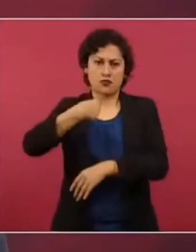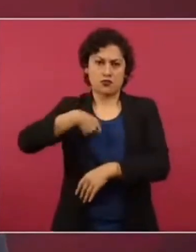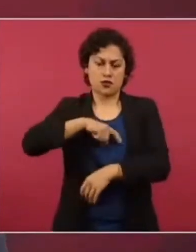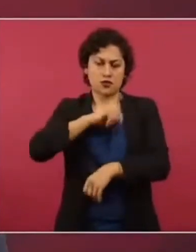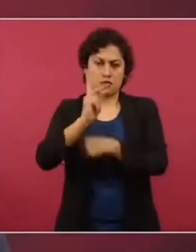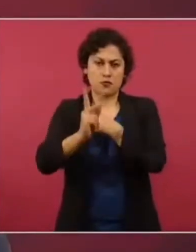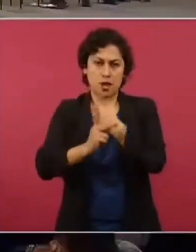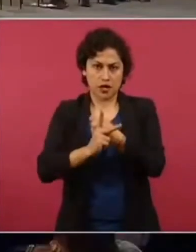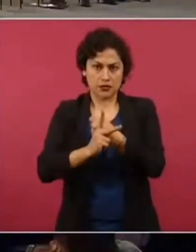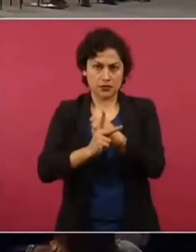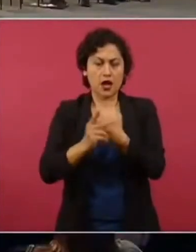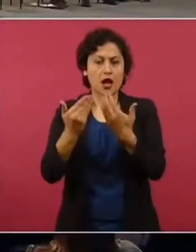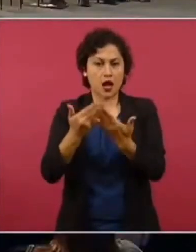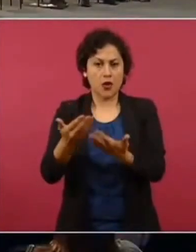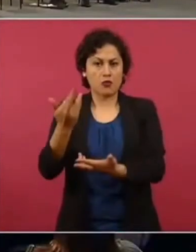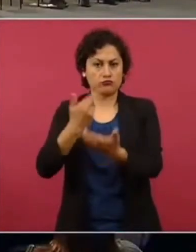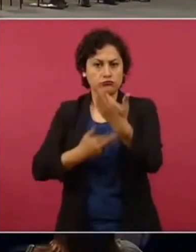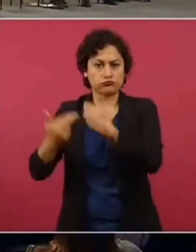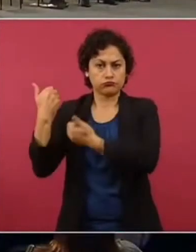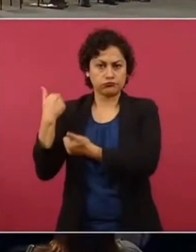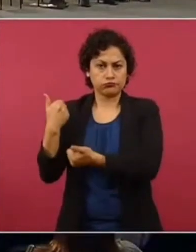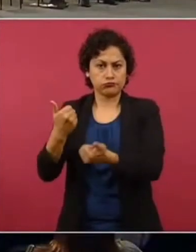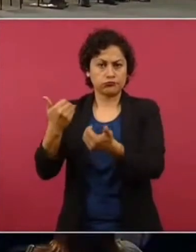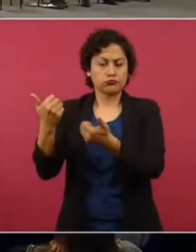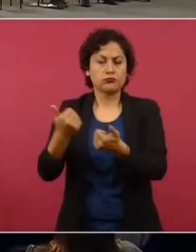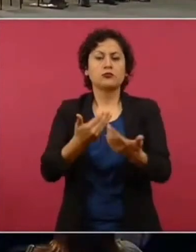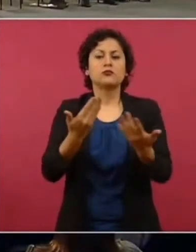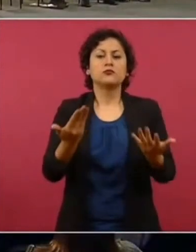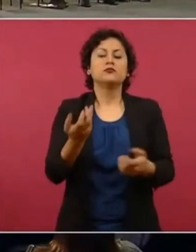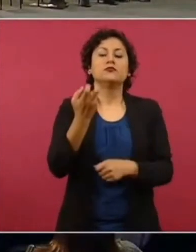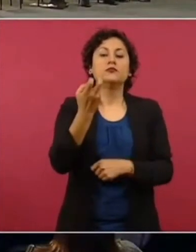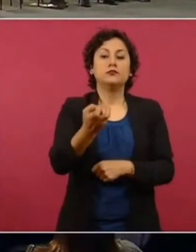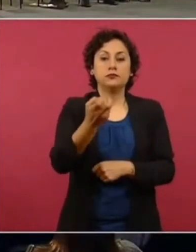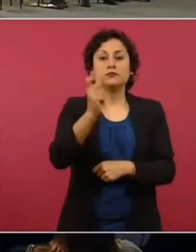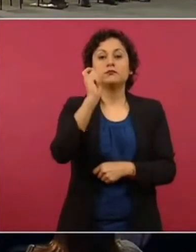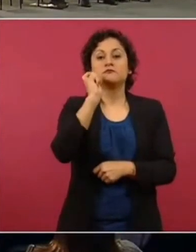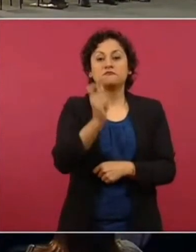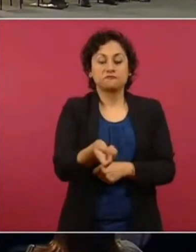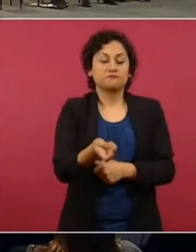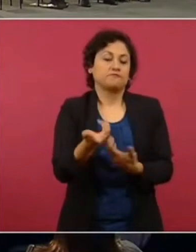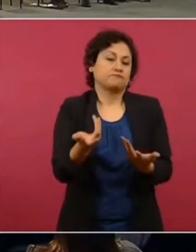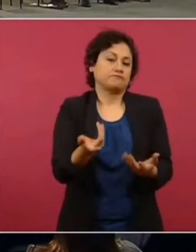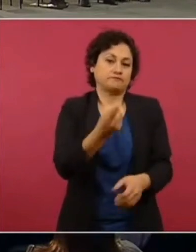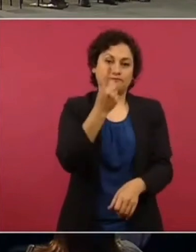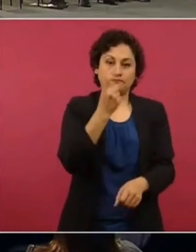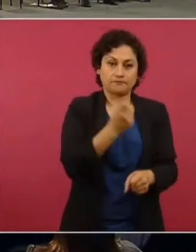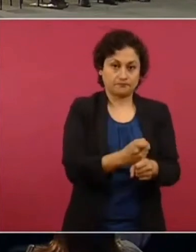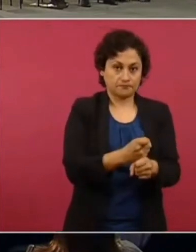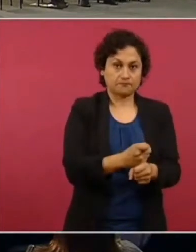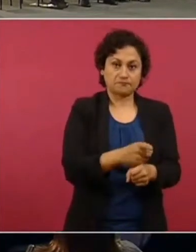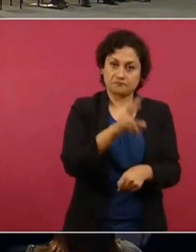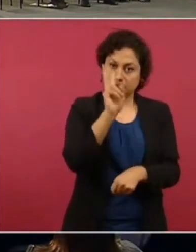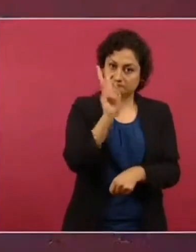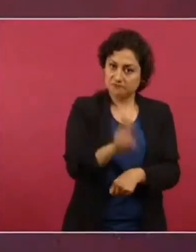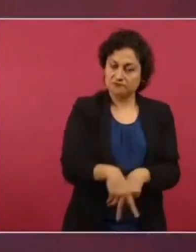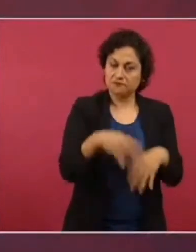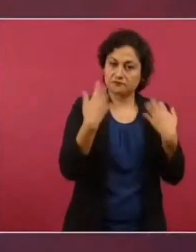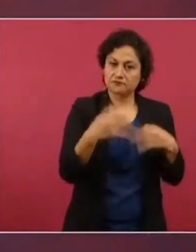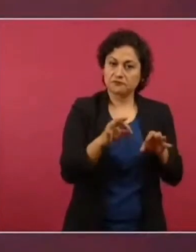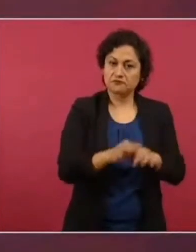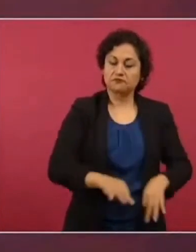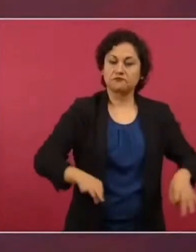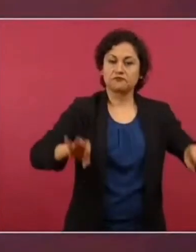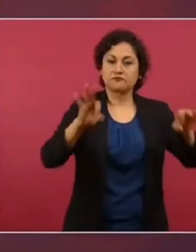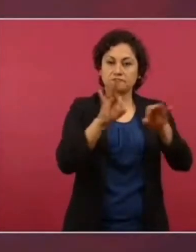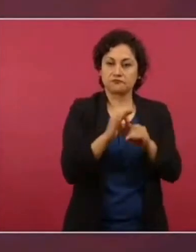última devolución. Este extraordinario resultado es el fruto, por un lado, de la notable capacidad y dedicación de